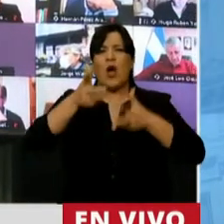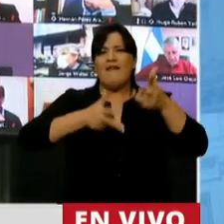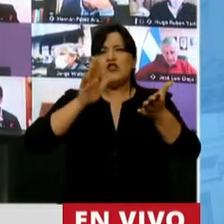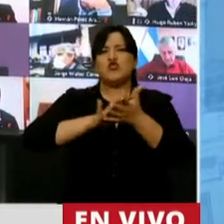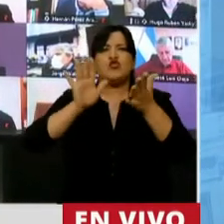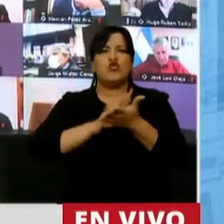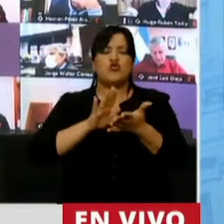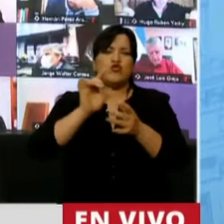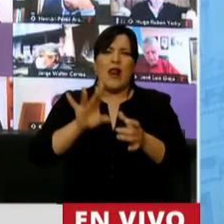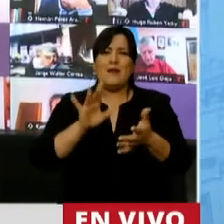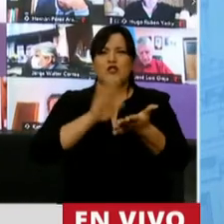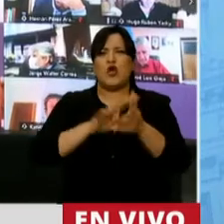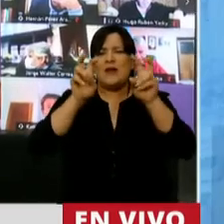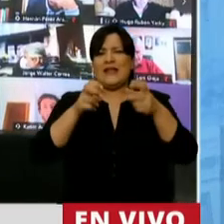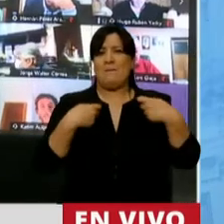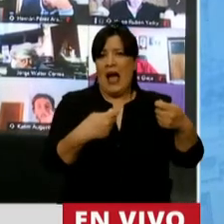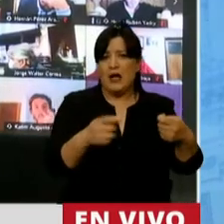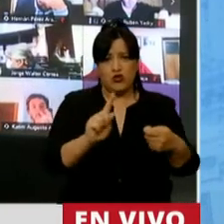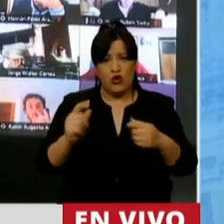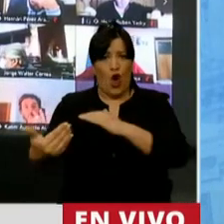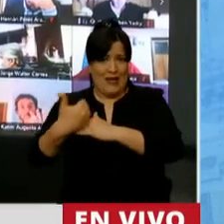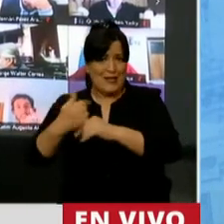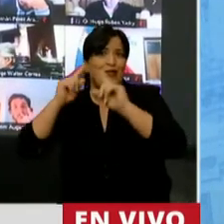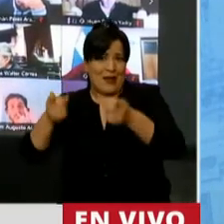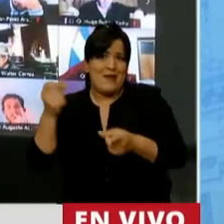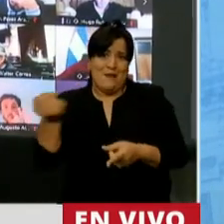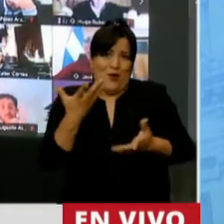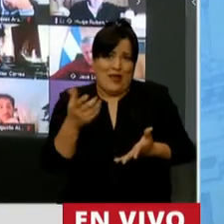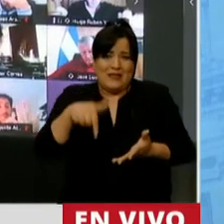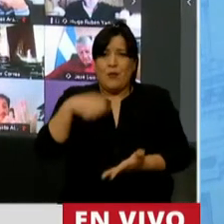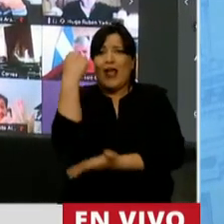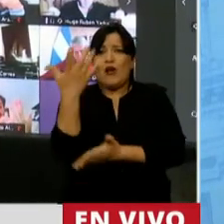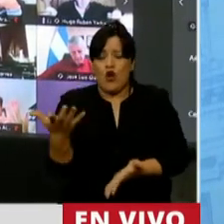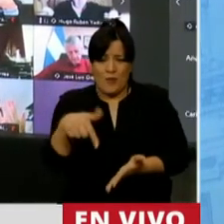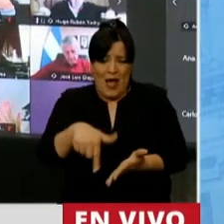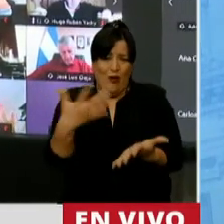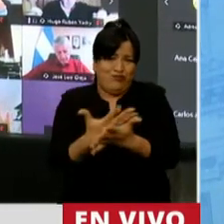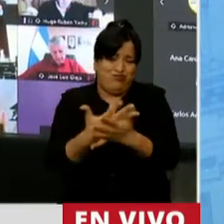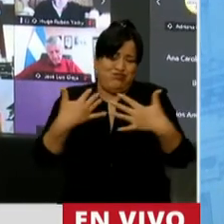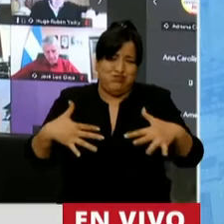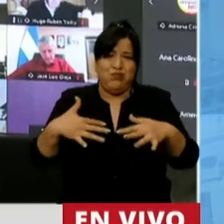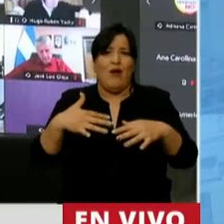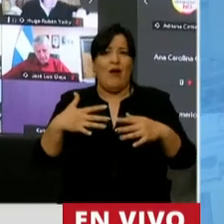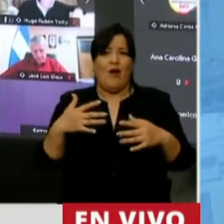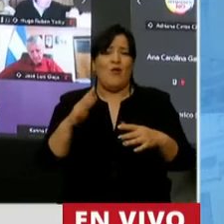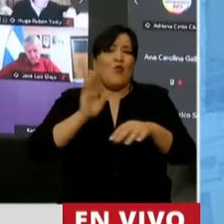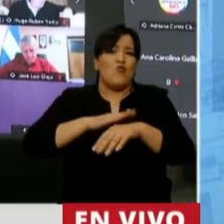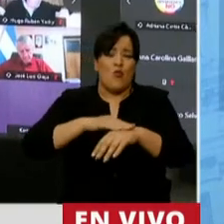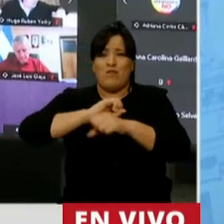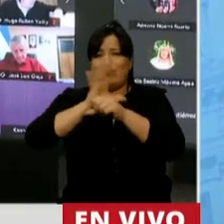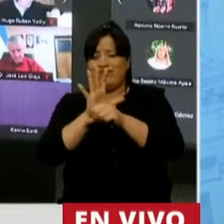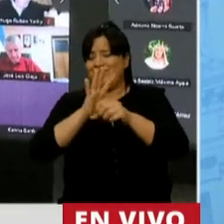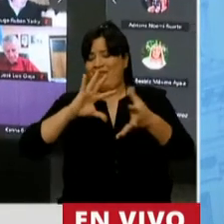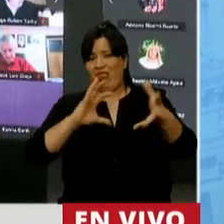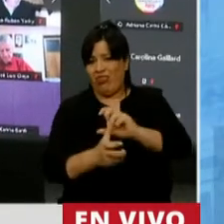de los gastos y omitiendo hablar de los ingresos, mucho menos en una economía que sufre hoy los efectos negativos de la pandemia.